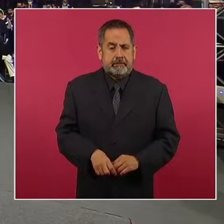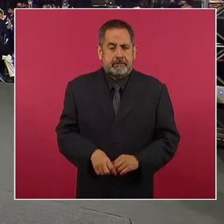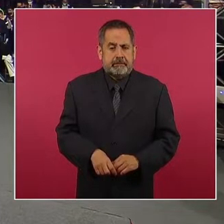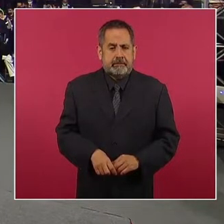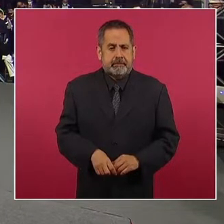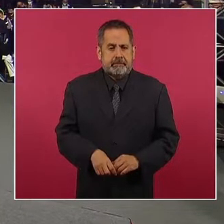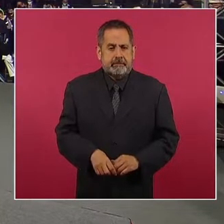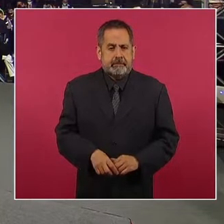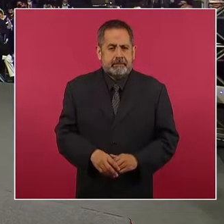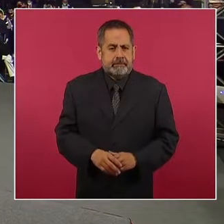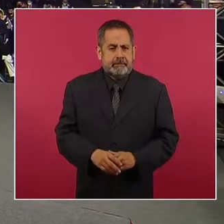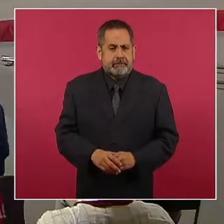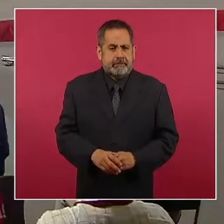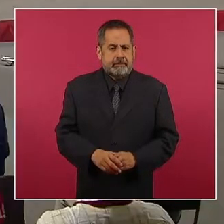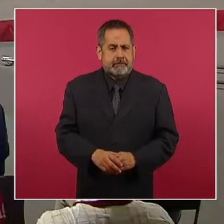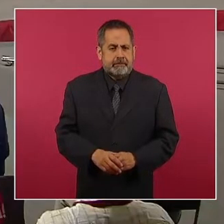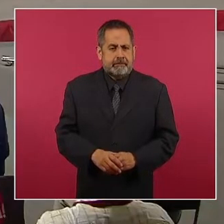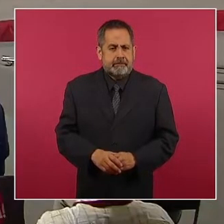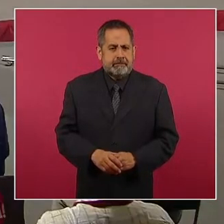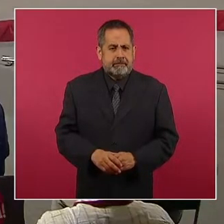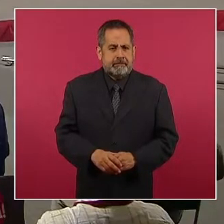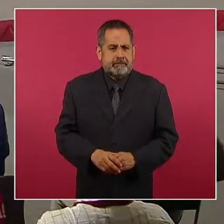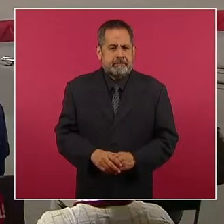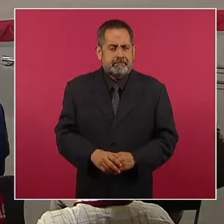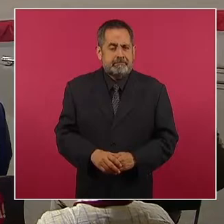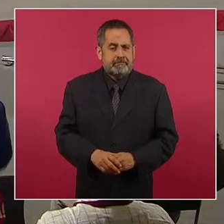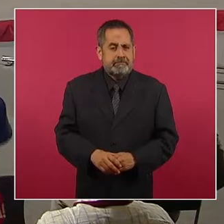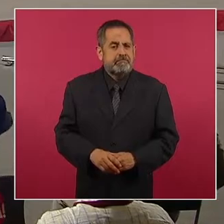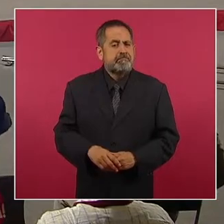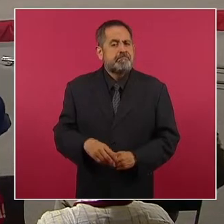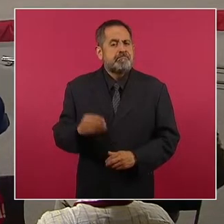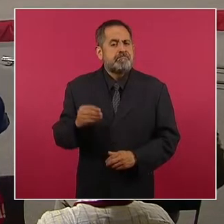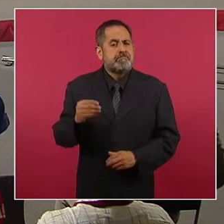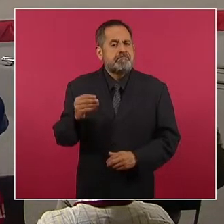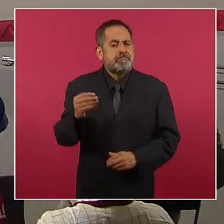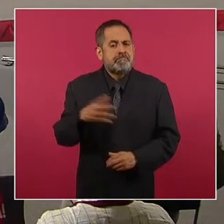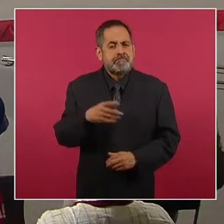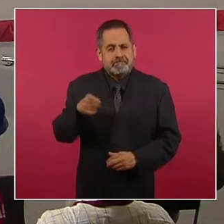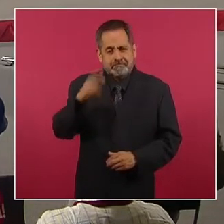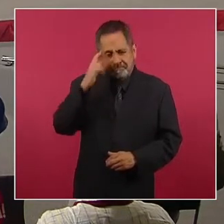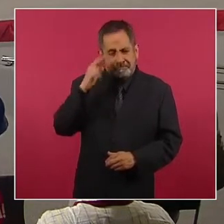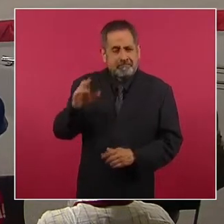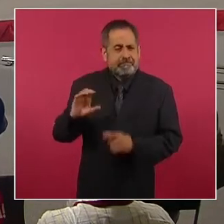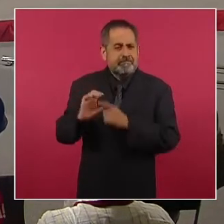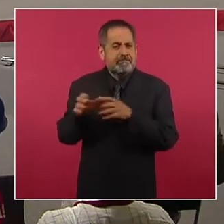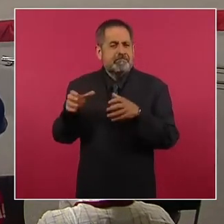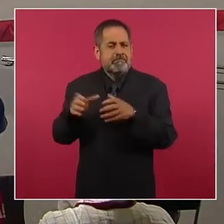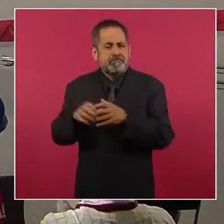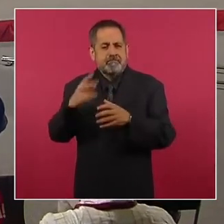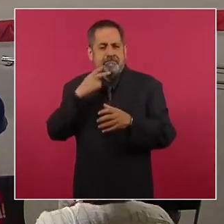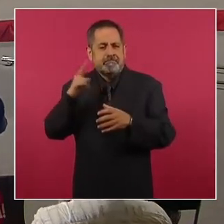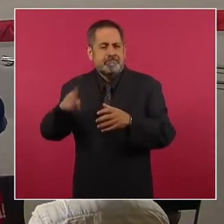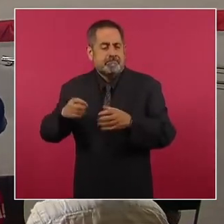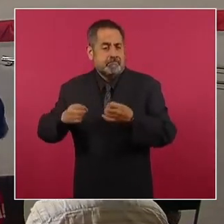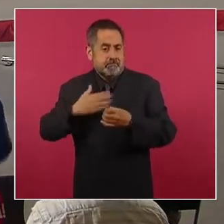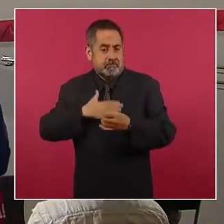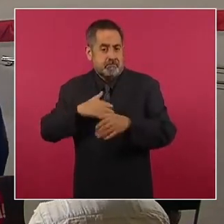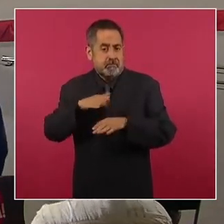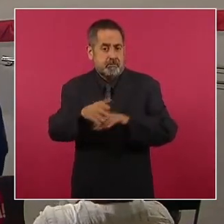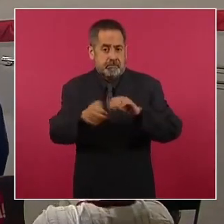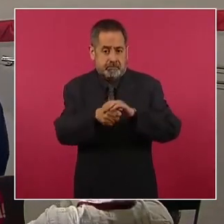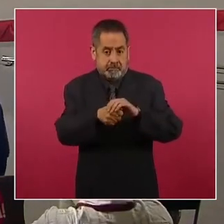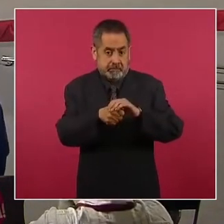A pesar de los graves señalamientos reportados en el informe de la Comisión para la Verdad y Acceso a la Justicia en el caso